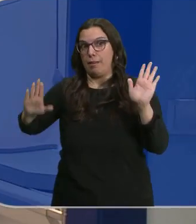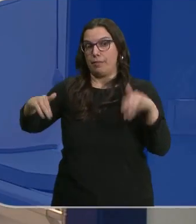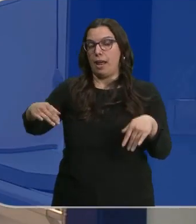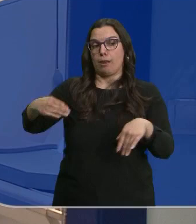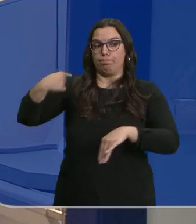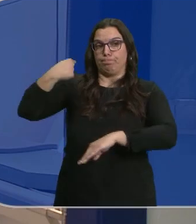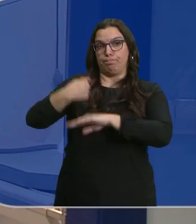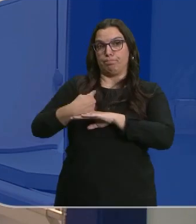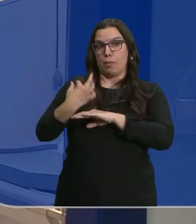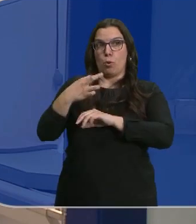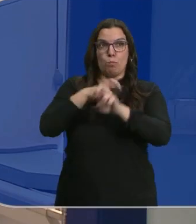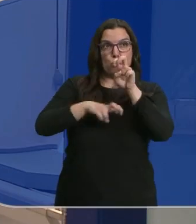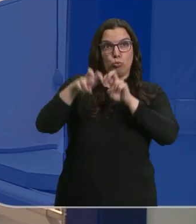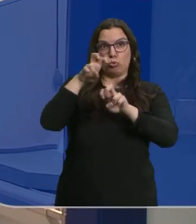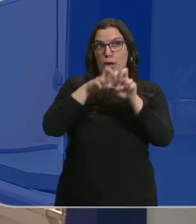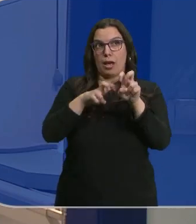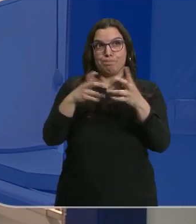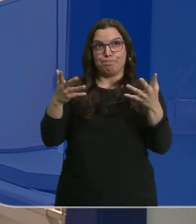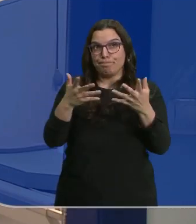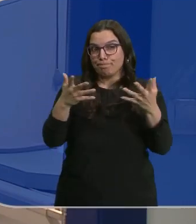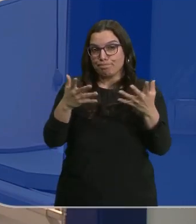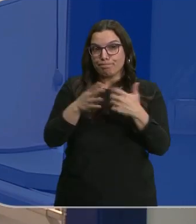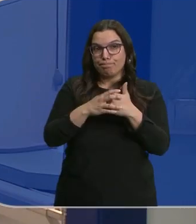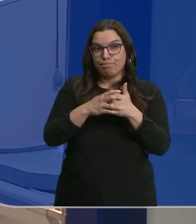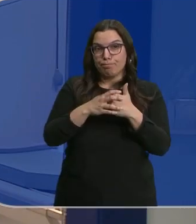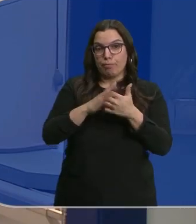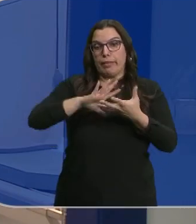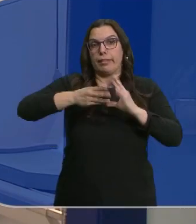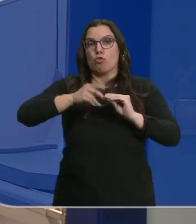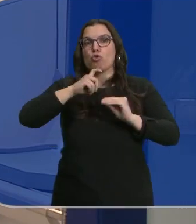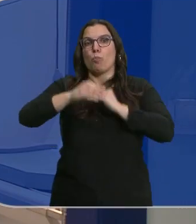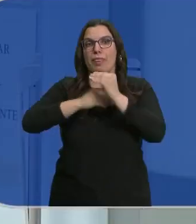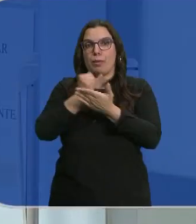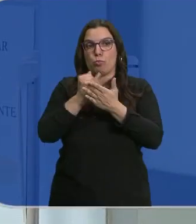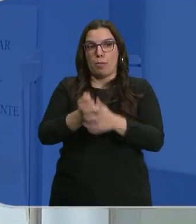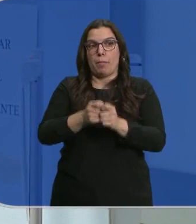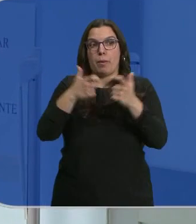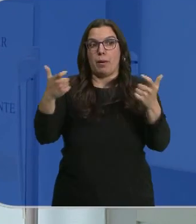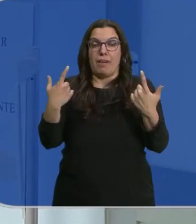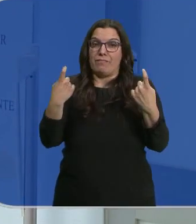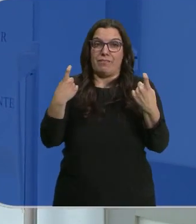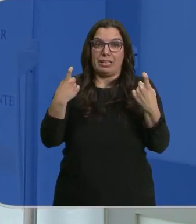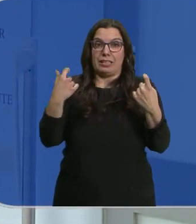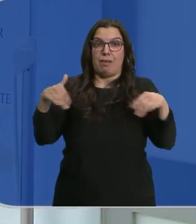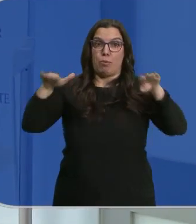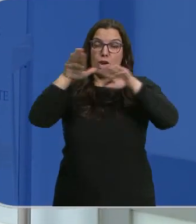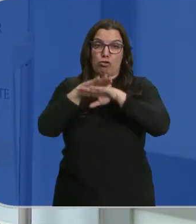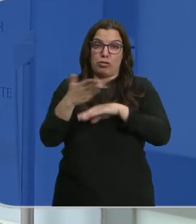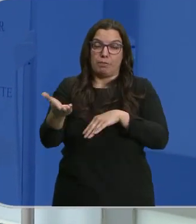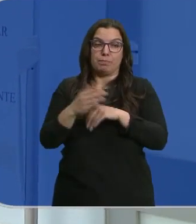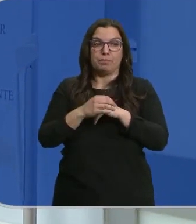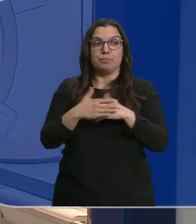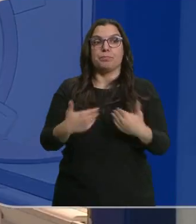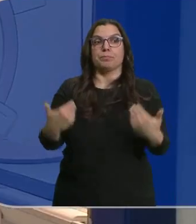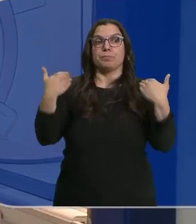a buscar cómo hacer más pruebas. Y quedaba el turno de noche. A los